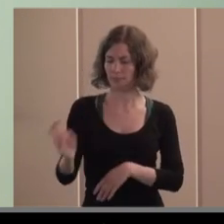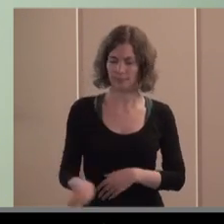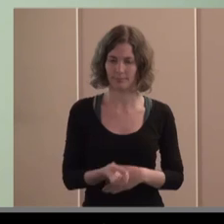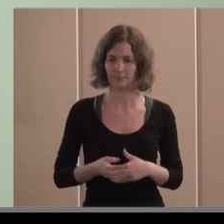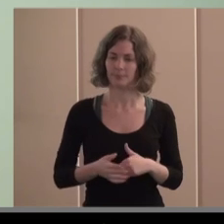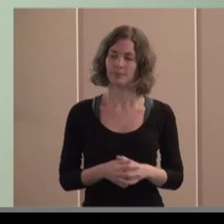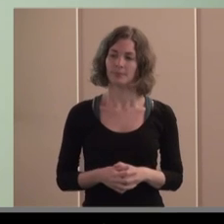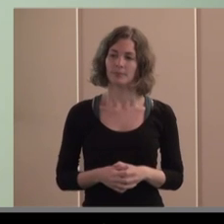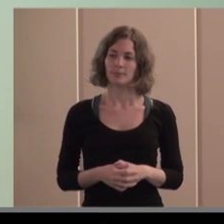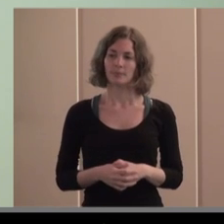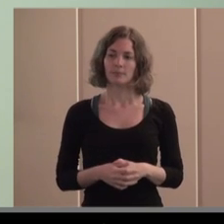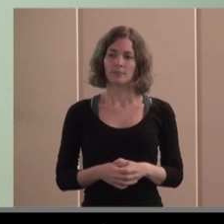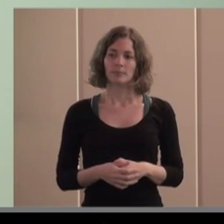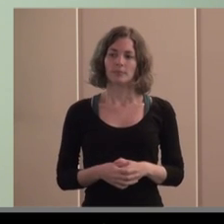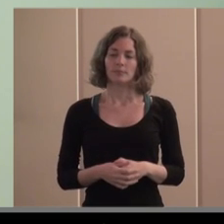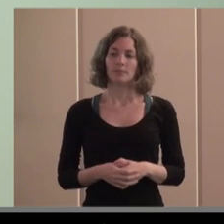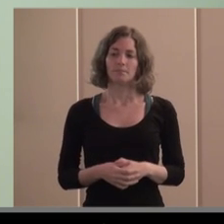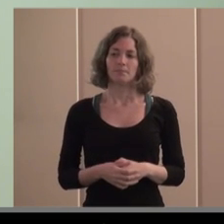etcétera de hecho